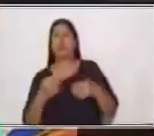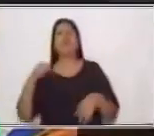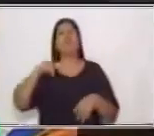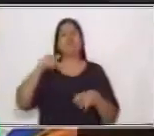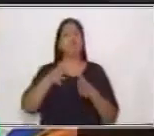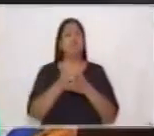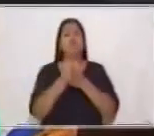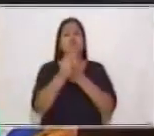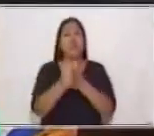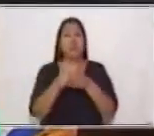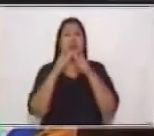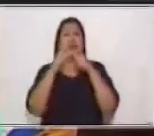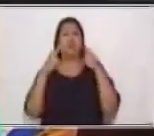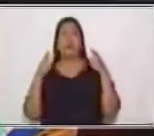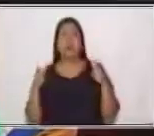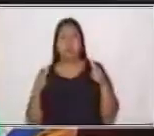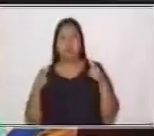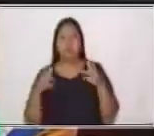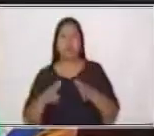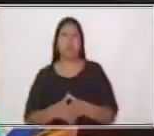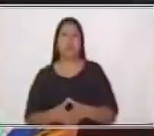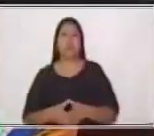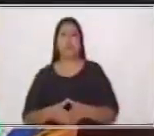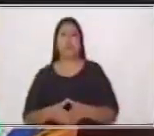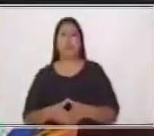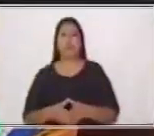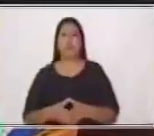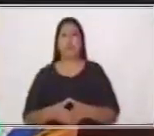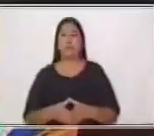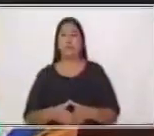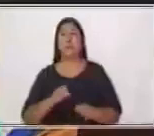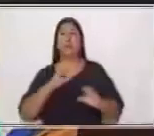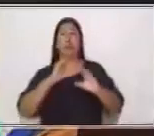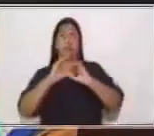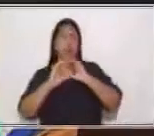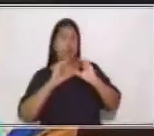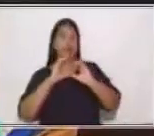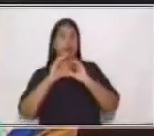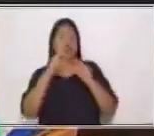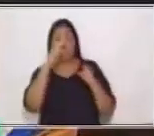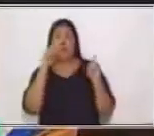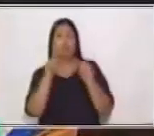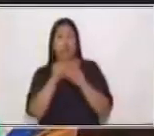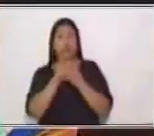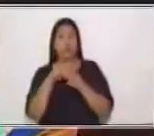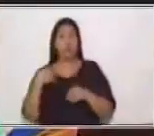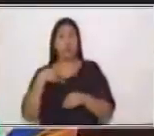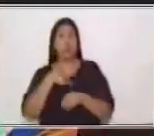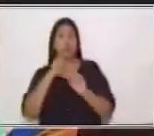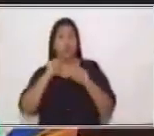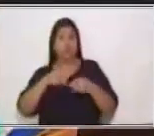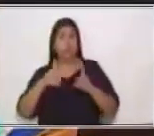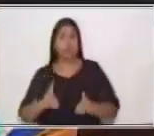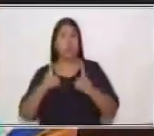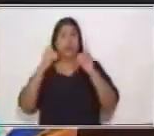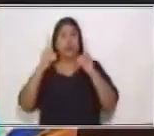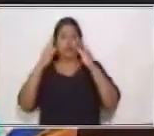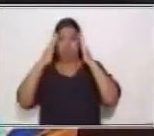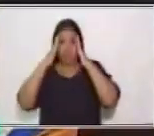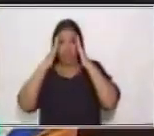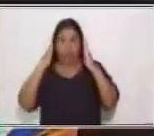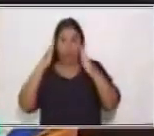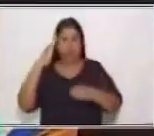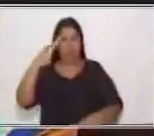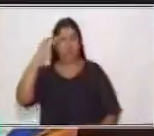también lingüísticas. Recordemos que a través de la comunicación también desarrollamos nosotros la atención, la